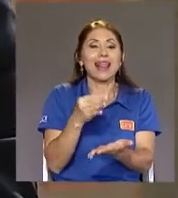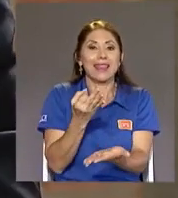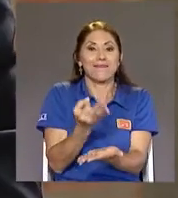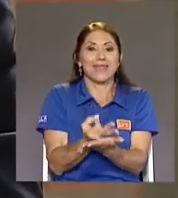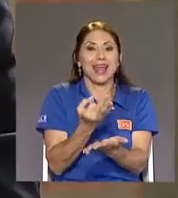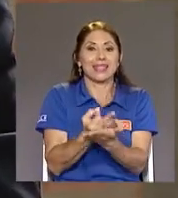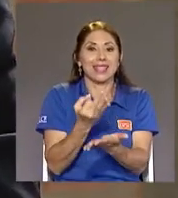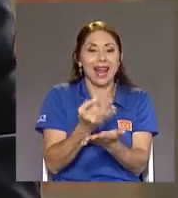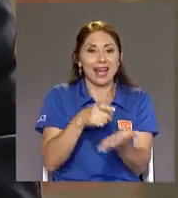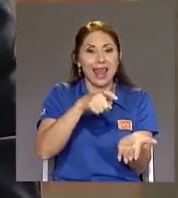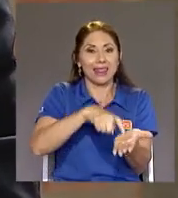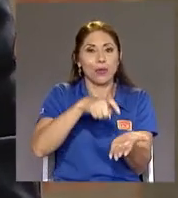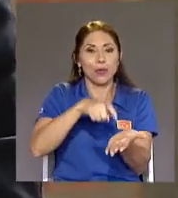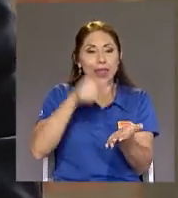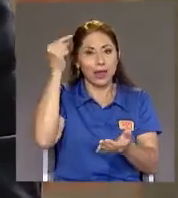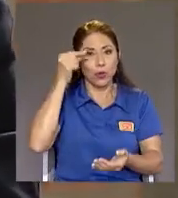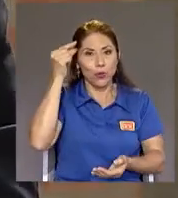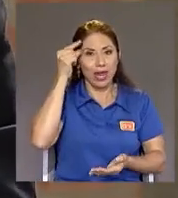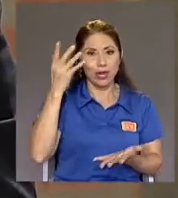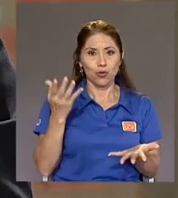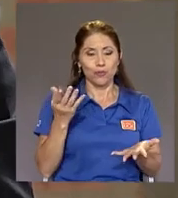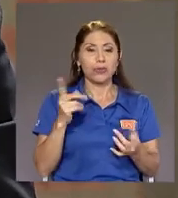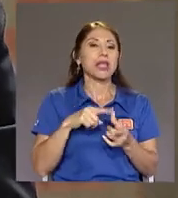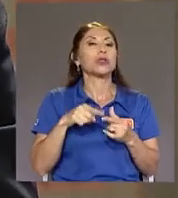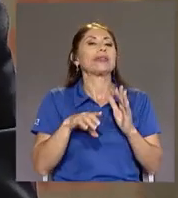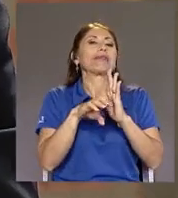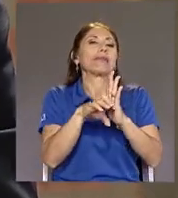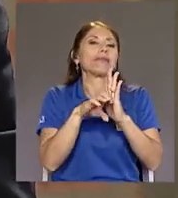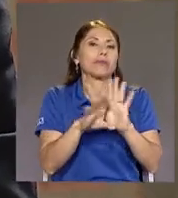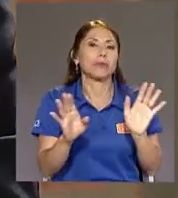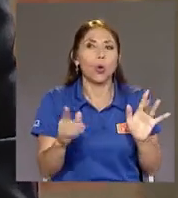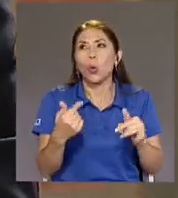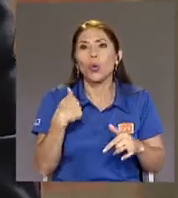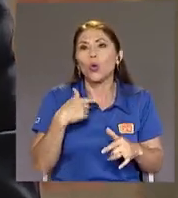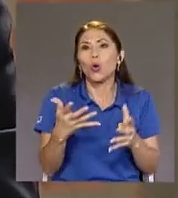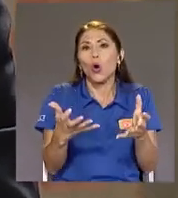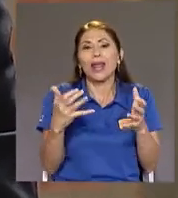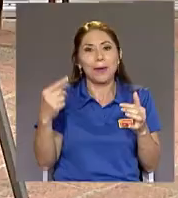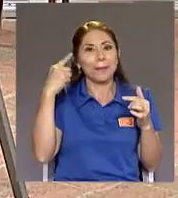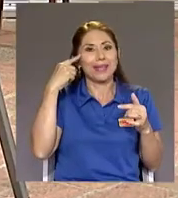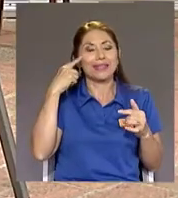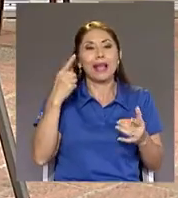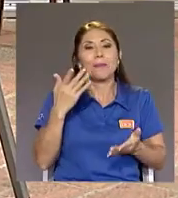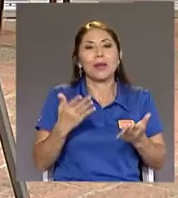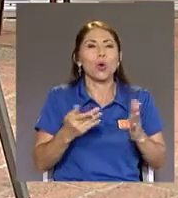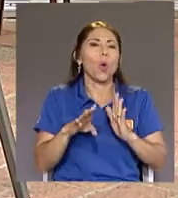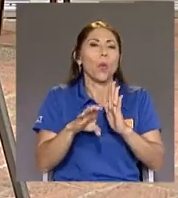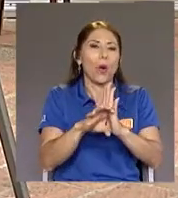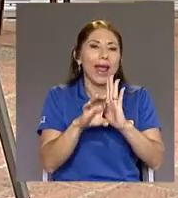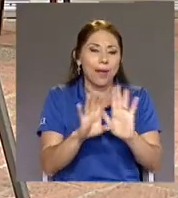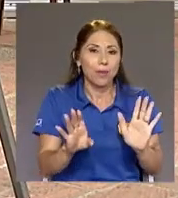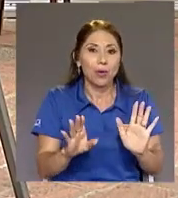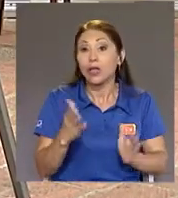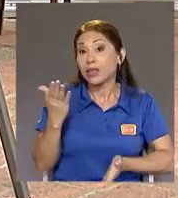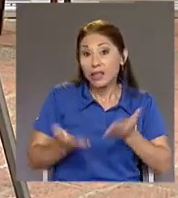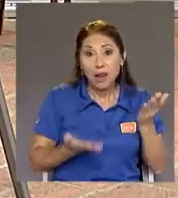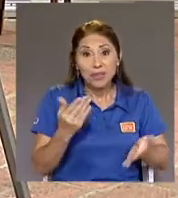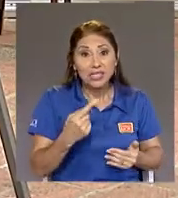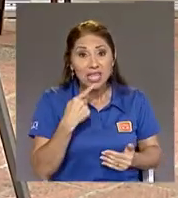Hipotéticamente En Costa Rica Sería un escenario Que no nos quiere Ni contemplar Tal vez digámoslo Con todas las palabras